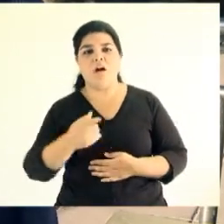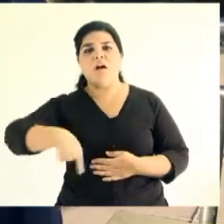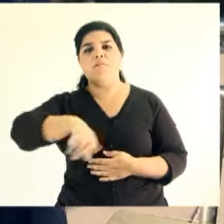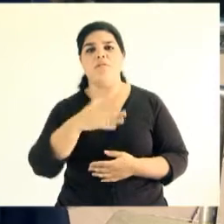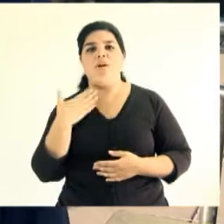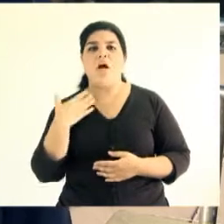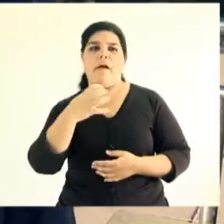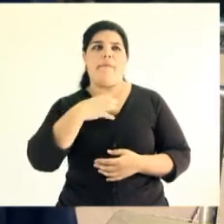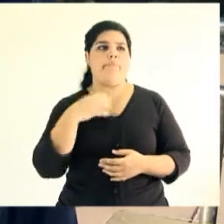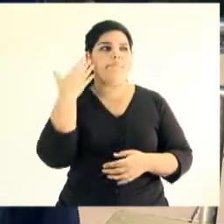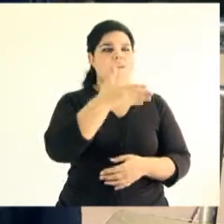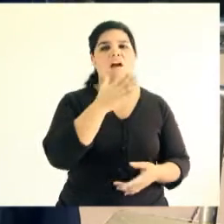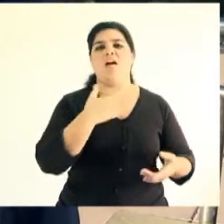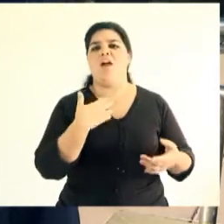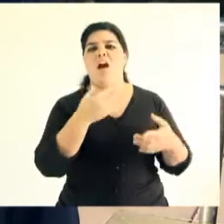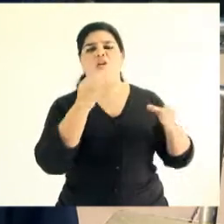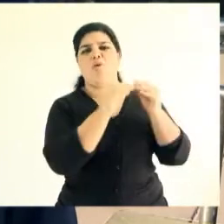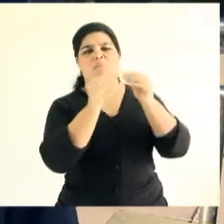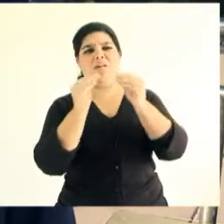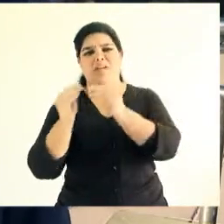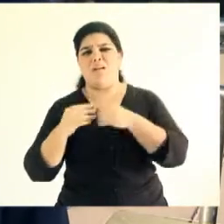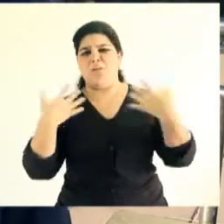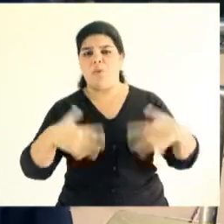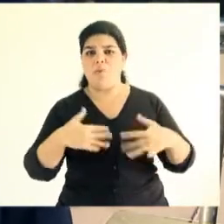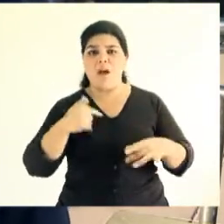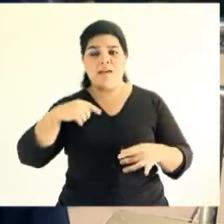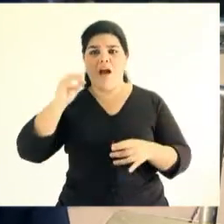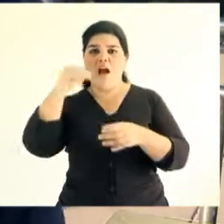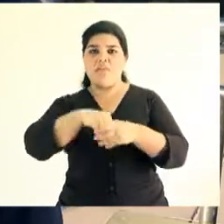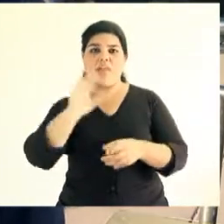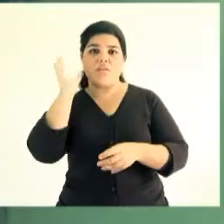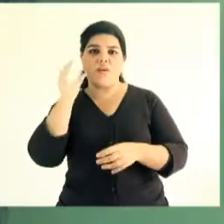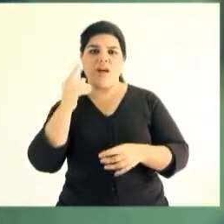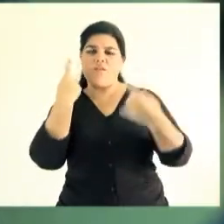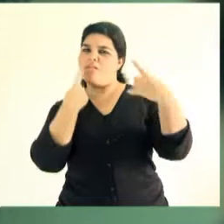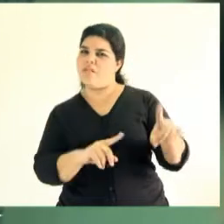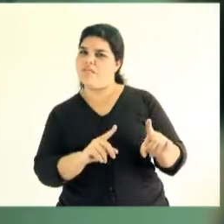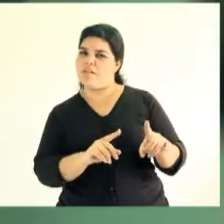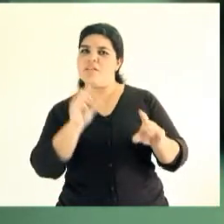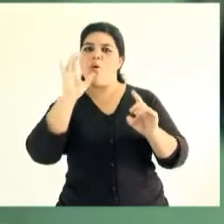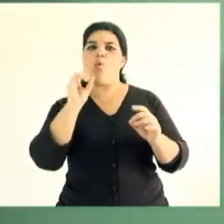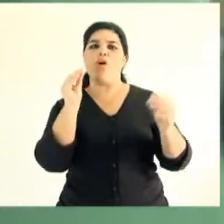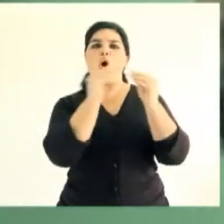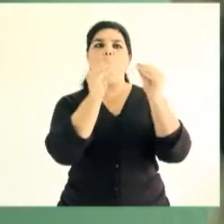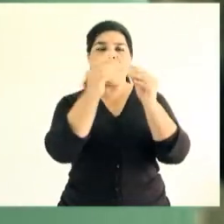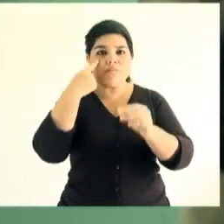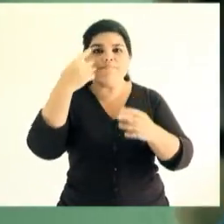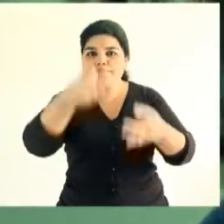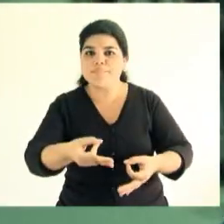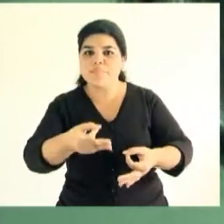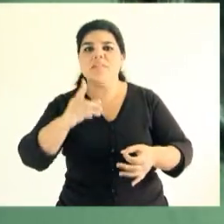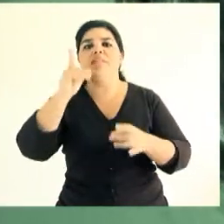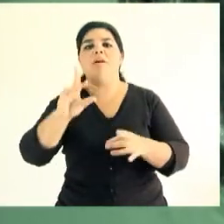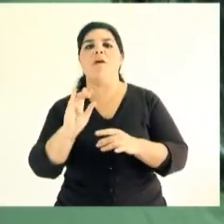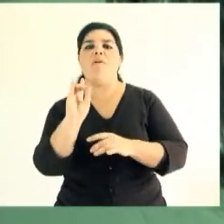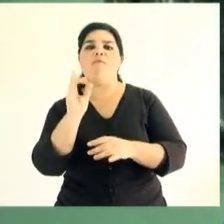si bien uno viene en cursas se comparte con mucha gente dentro de la radio la experiencia es distinta y se conoce no solo a los compañeros sino